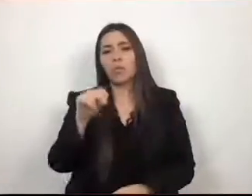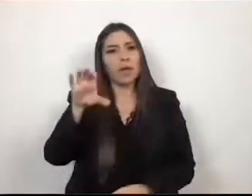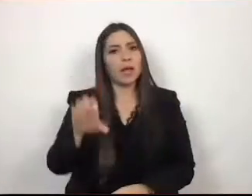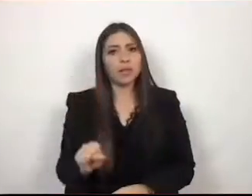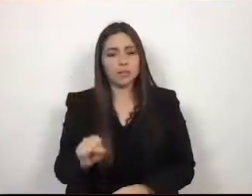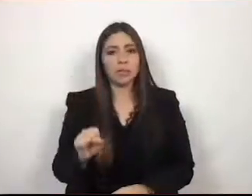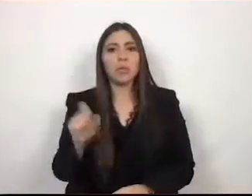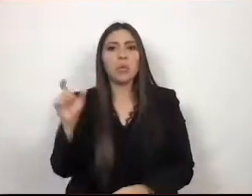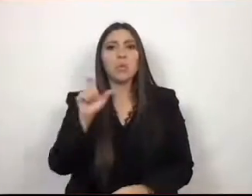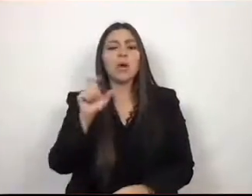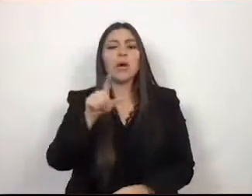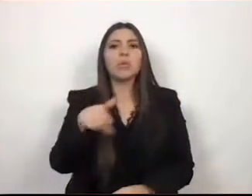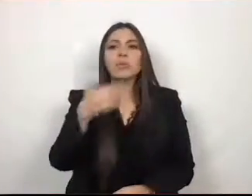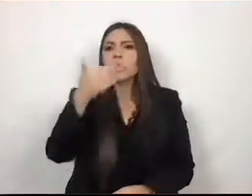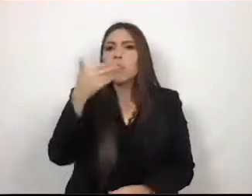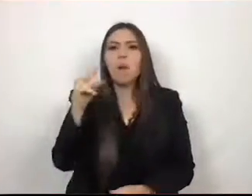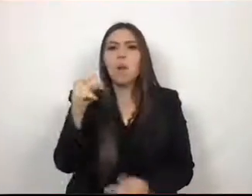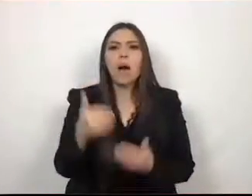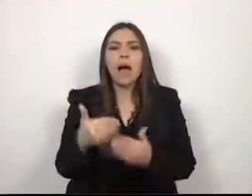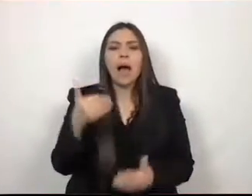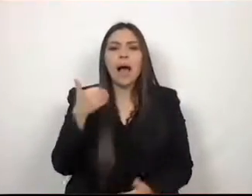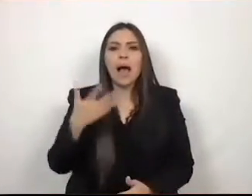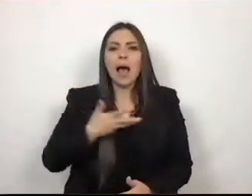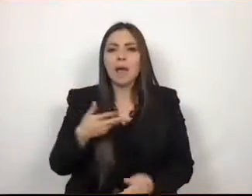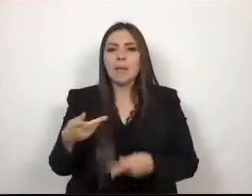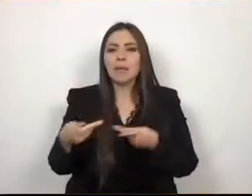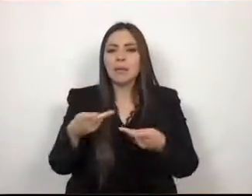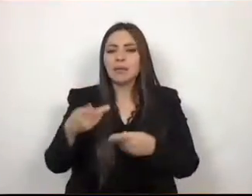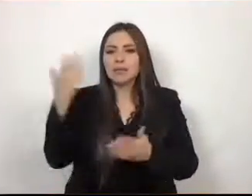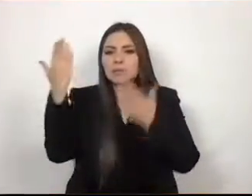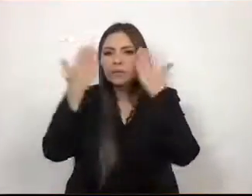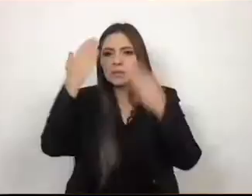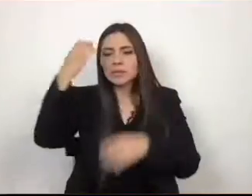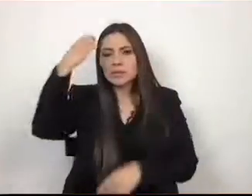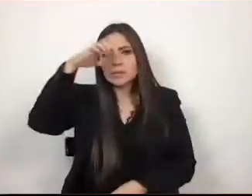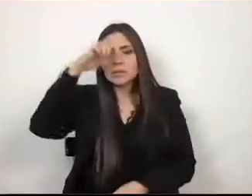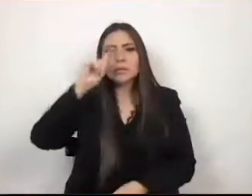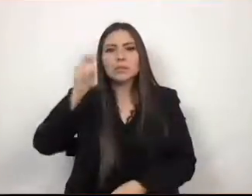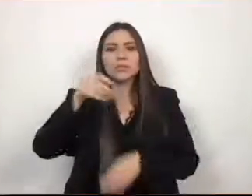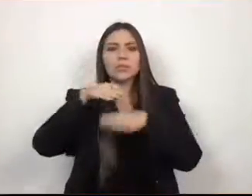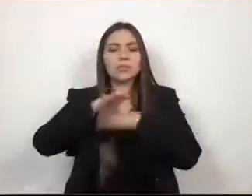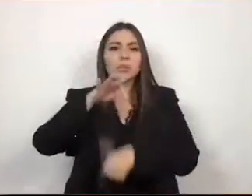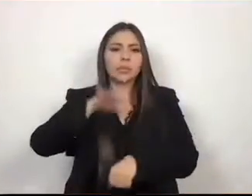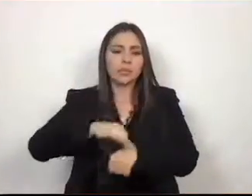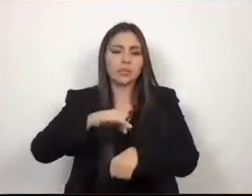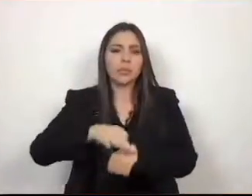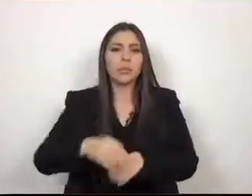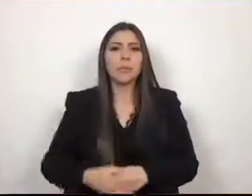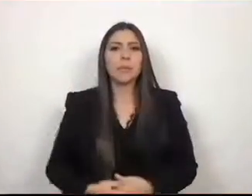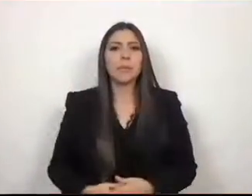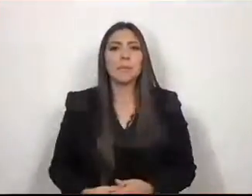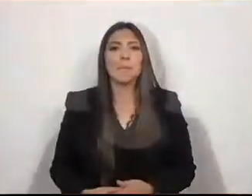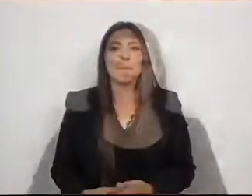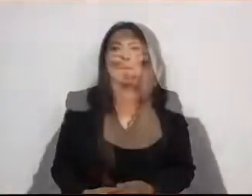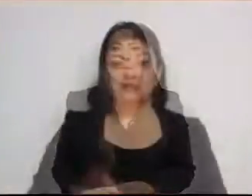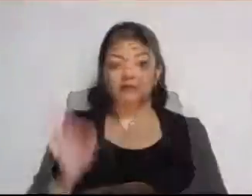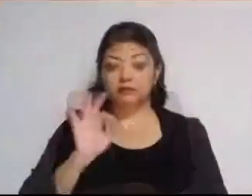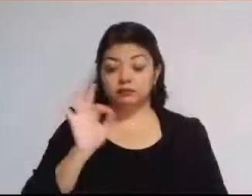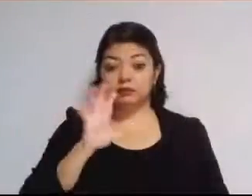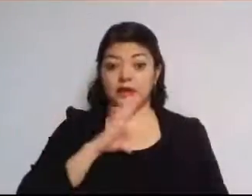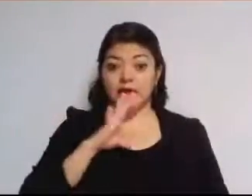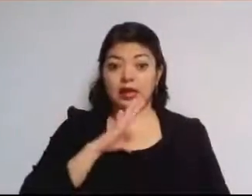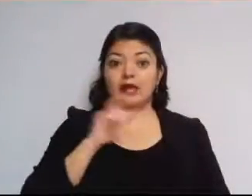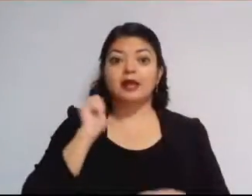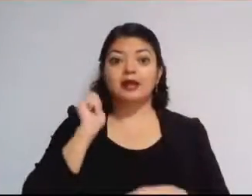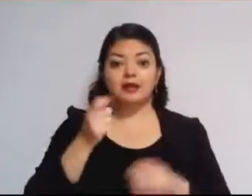aun cuando no se tenga la preparación académica de que lo es la medicina. Si bien existen alternativas médicas para atender de